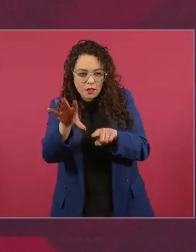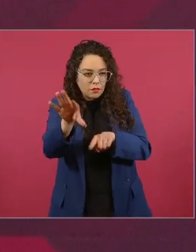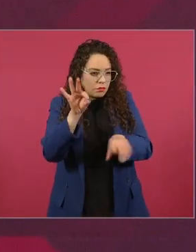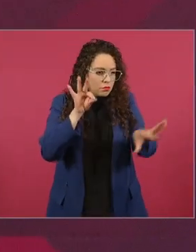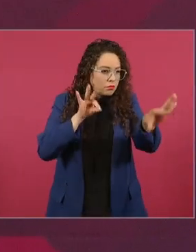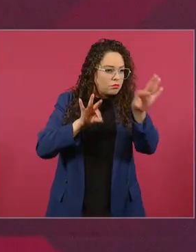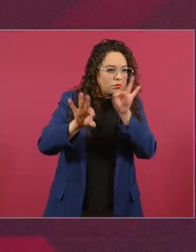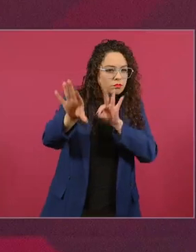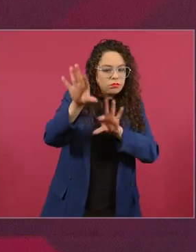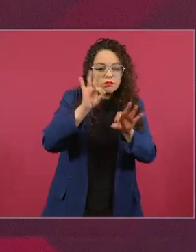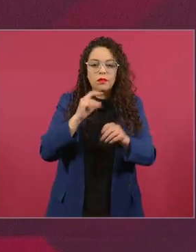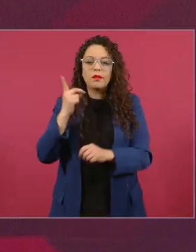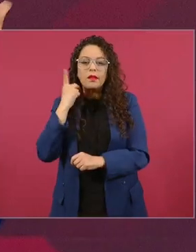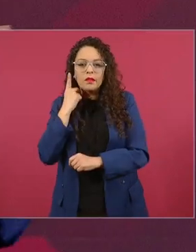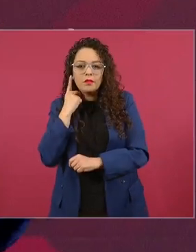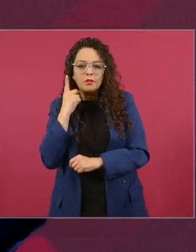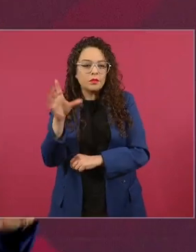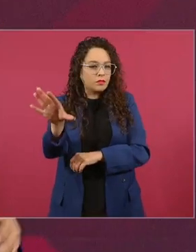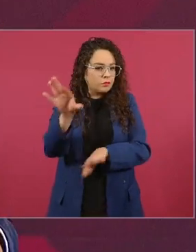senador llegó